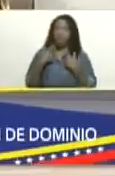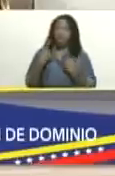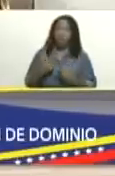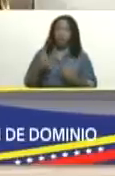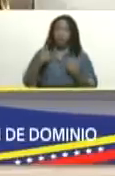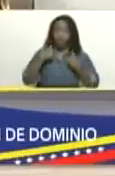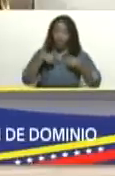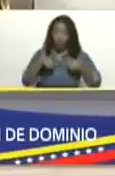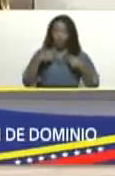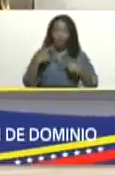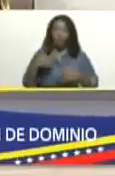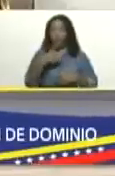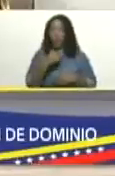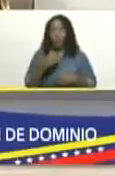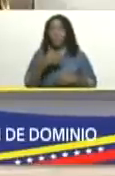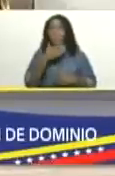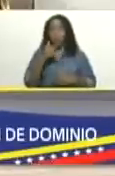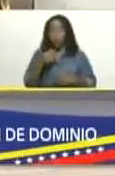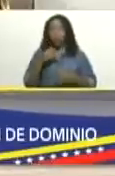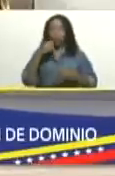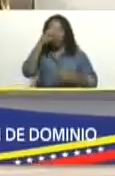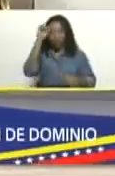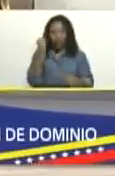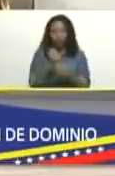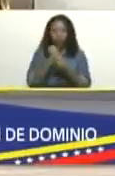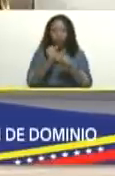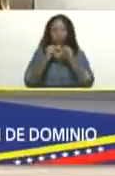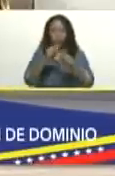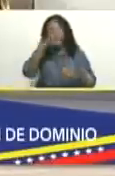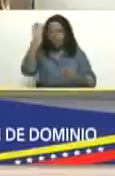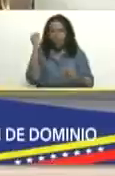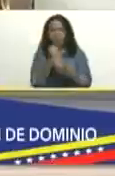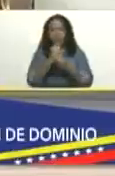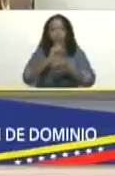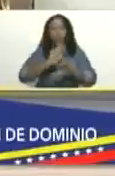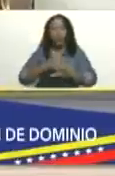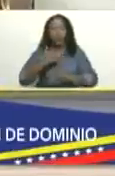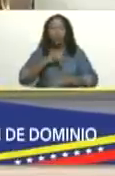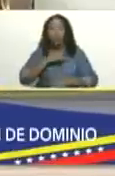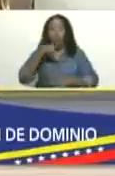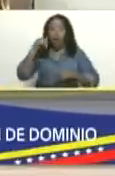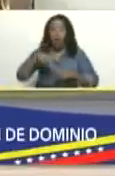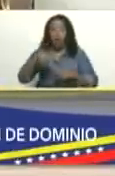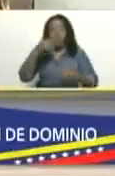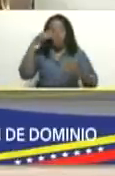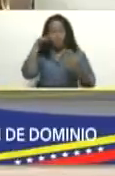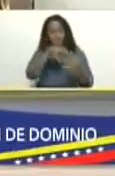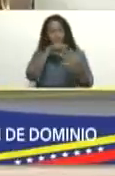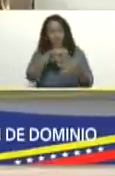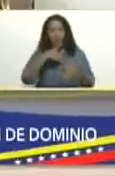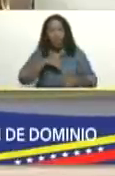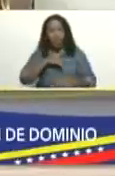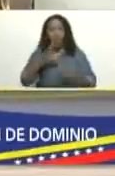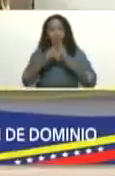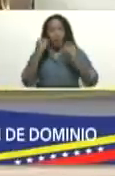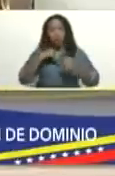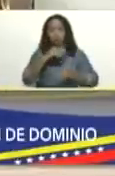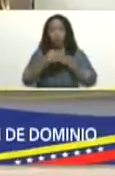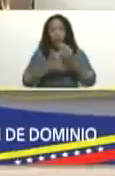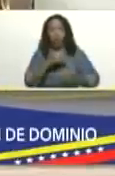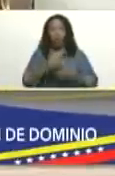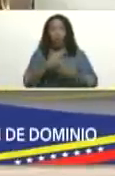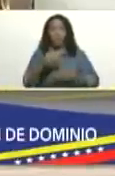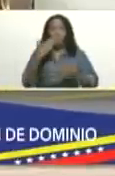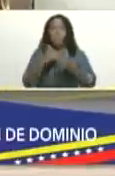es hora de golpear de seguir golpeando porque nosotros esta batalla así como todas las que hemos dado la